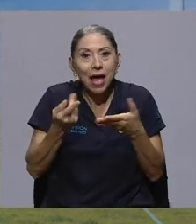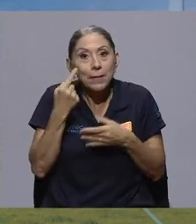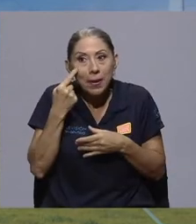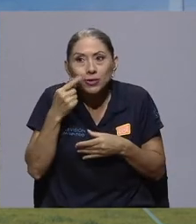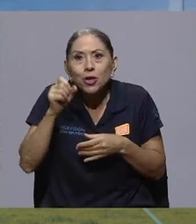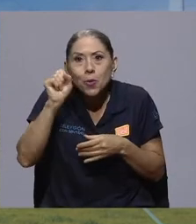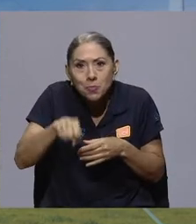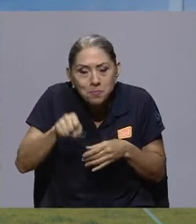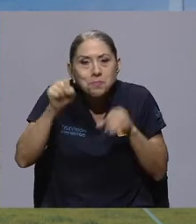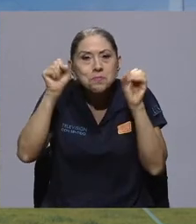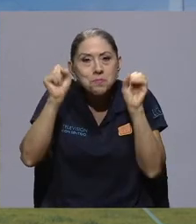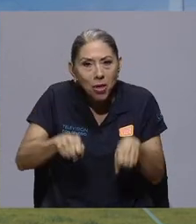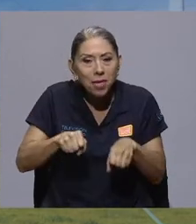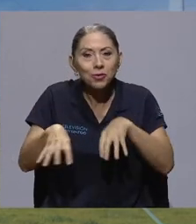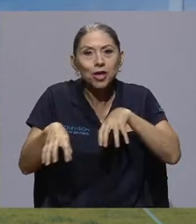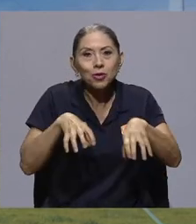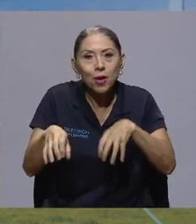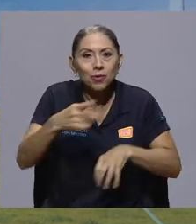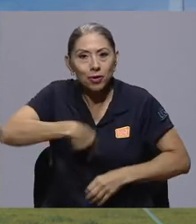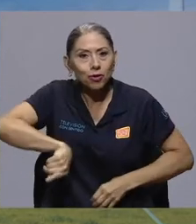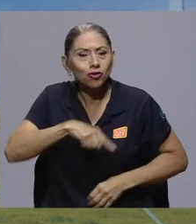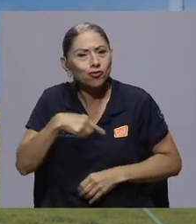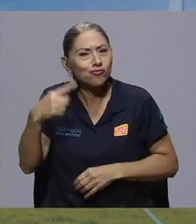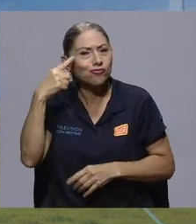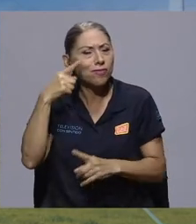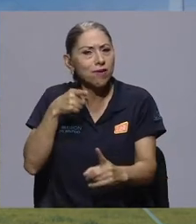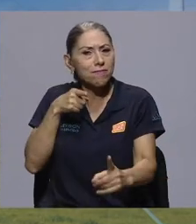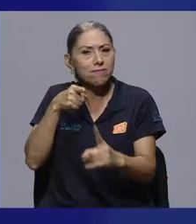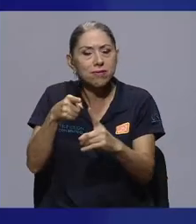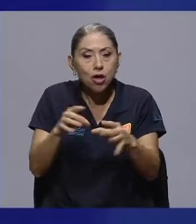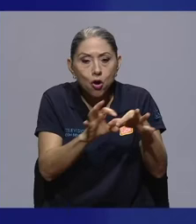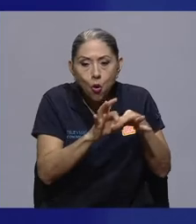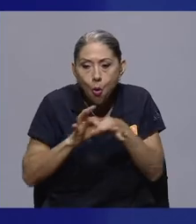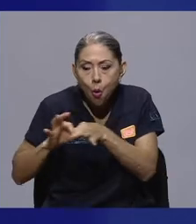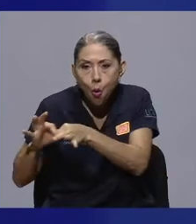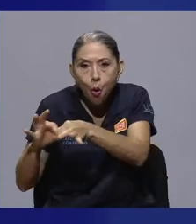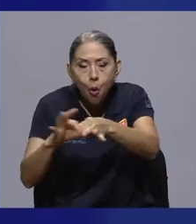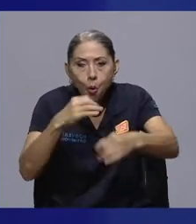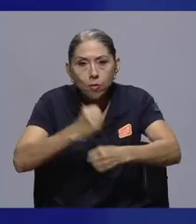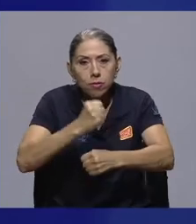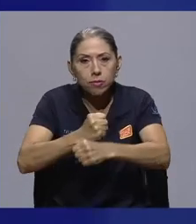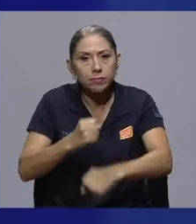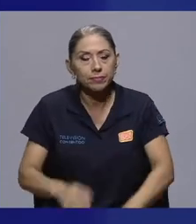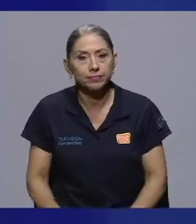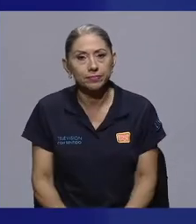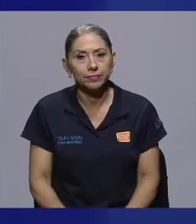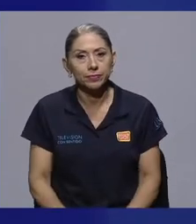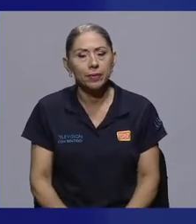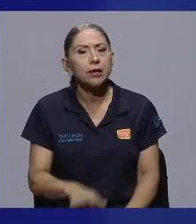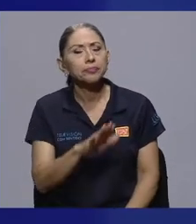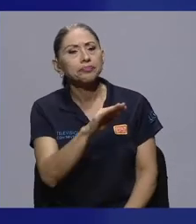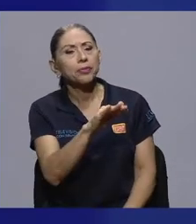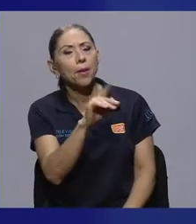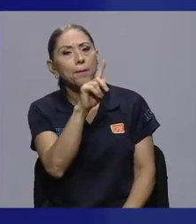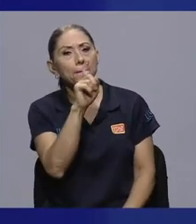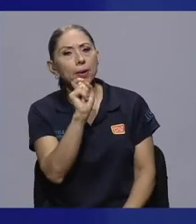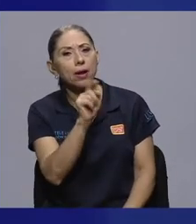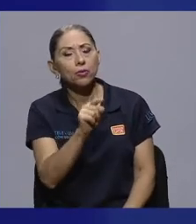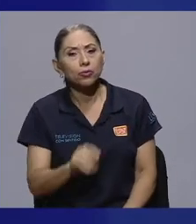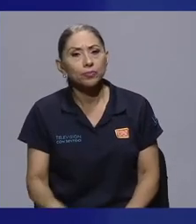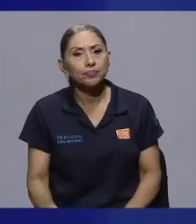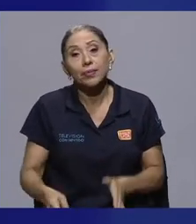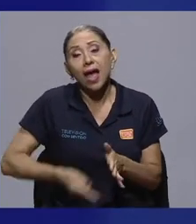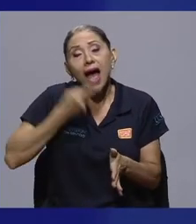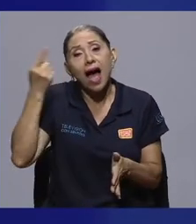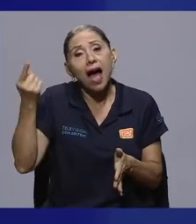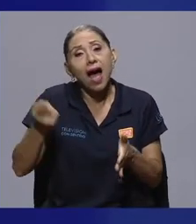cuando nos lo proponemos y cuando todos actuamos de una forma coordinada. Carla, ¿no te parece...? No sé, pregunto. A veces